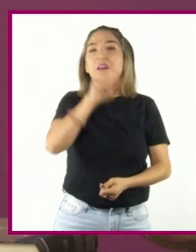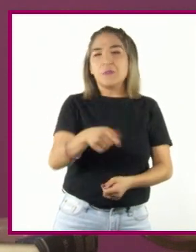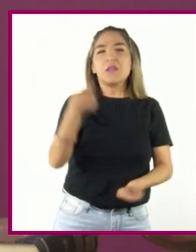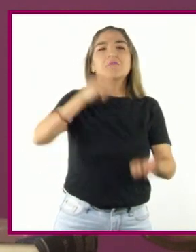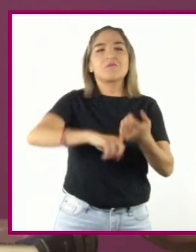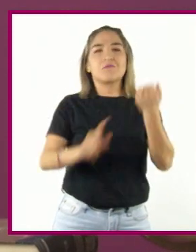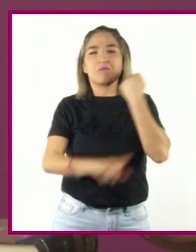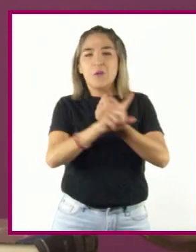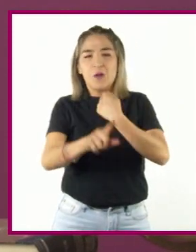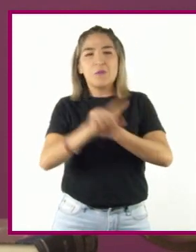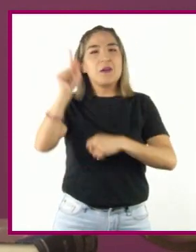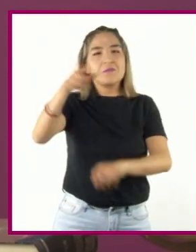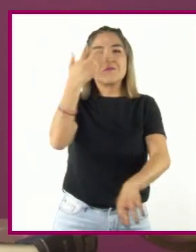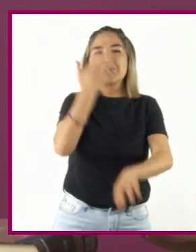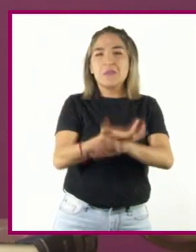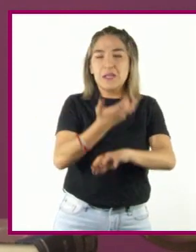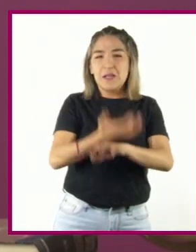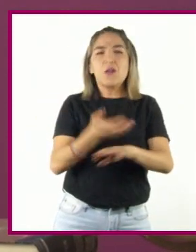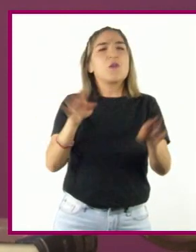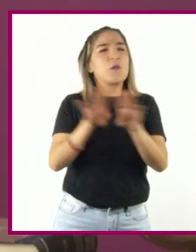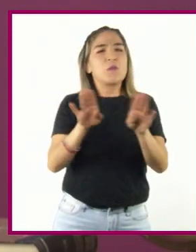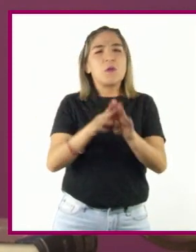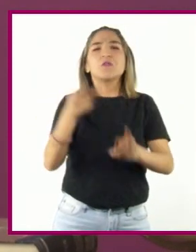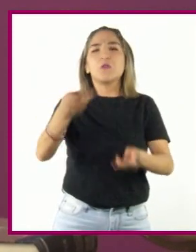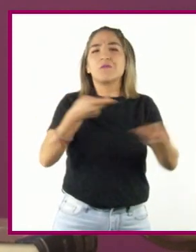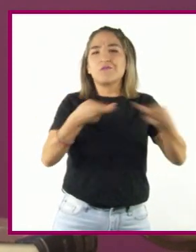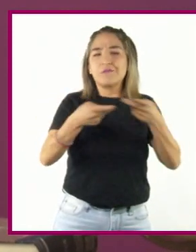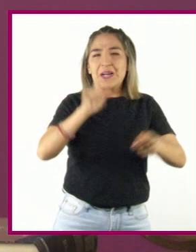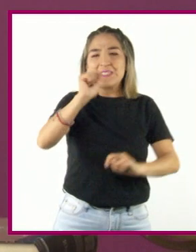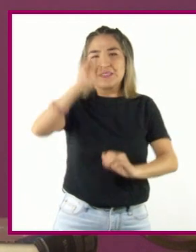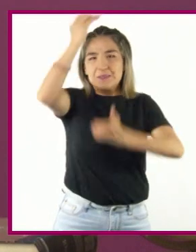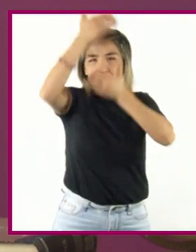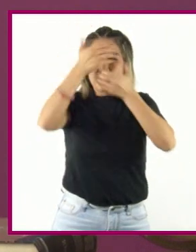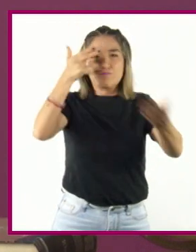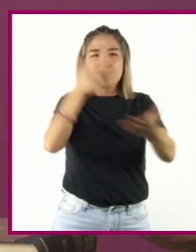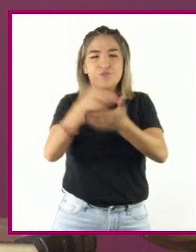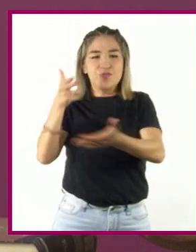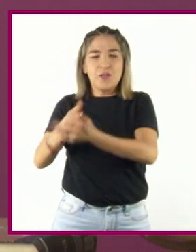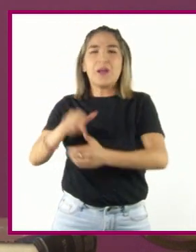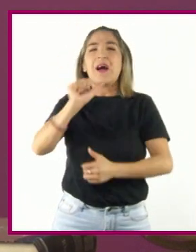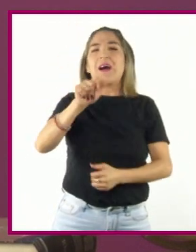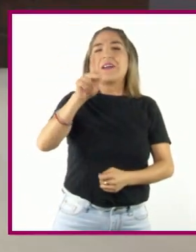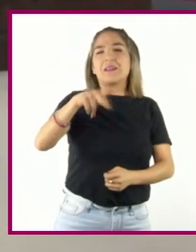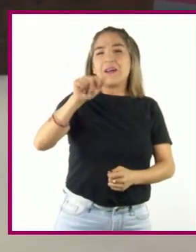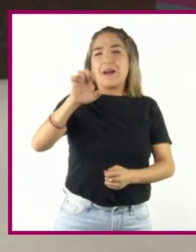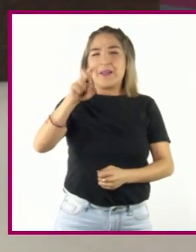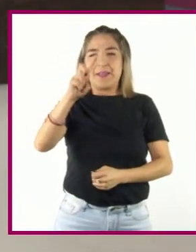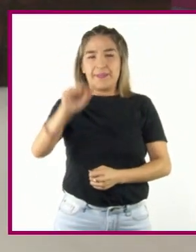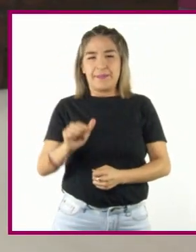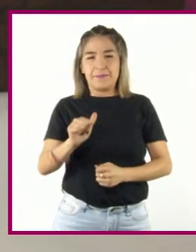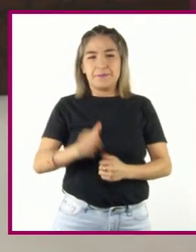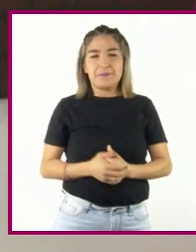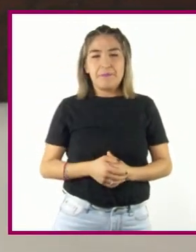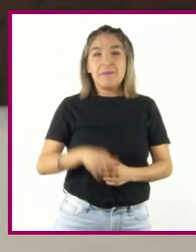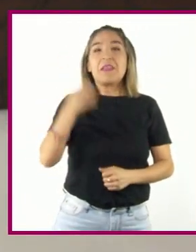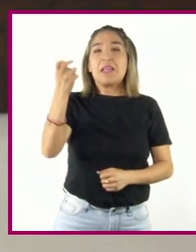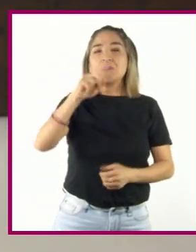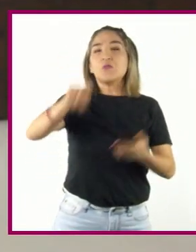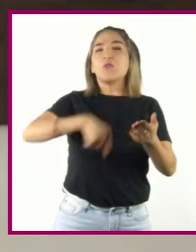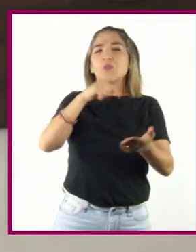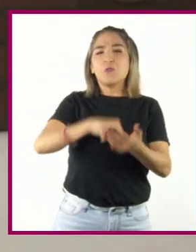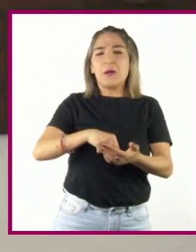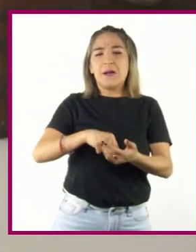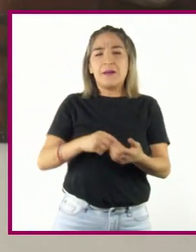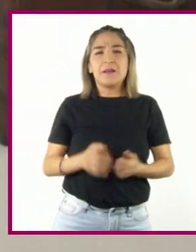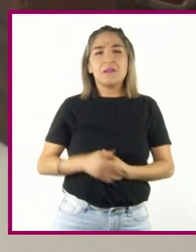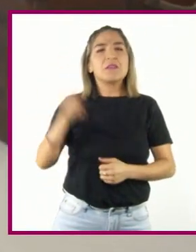Estados Unidos de América a través de su organización terrorista conocida como Al-Qaeda. En Medio Oriente existen